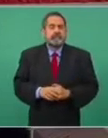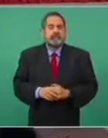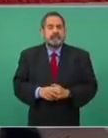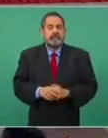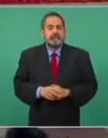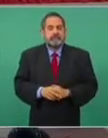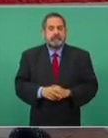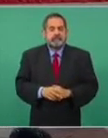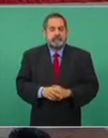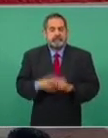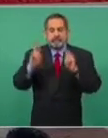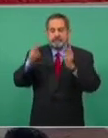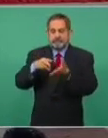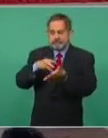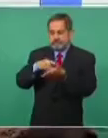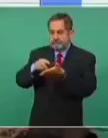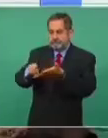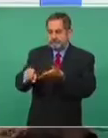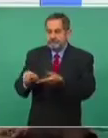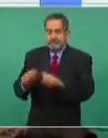Sembrando vida.